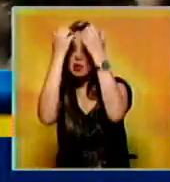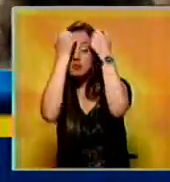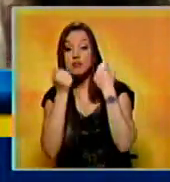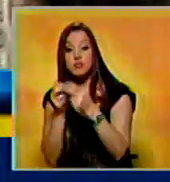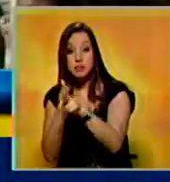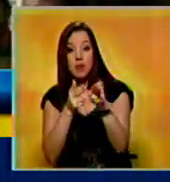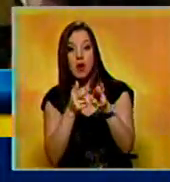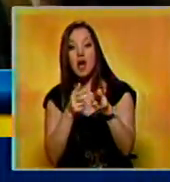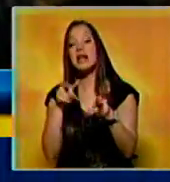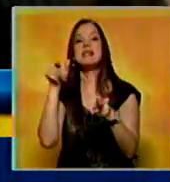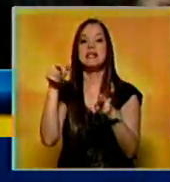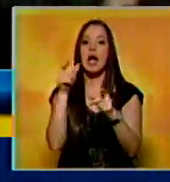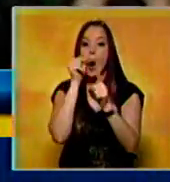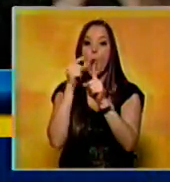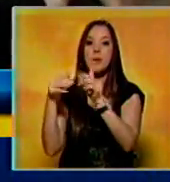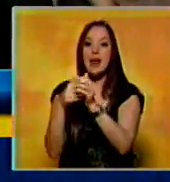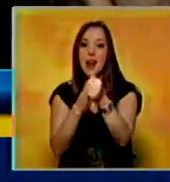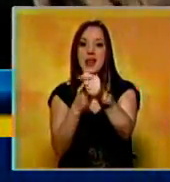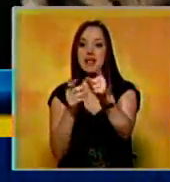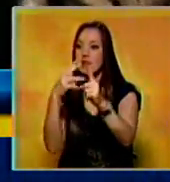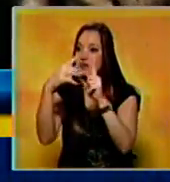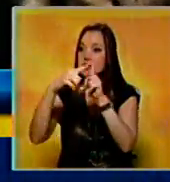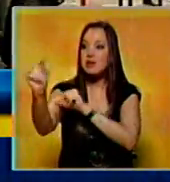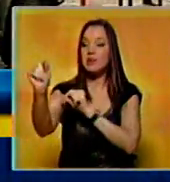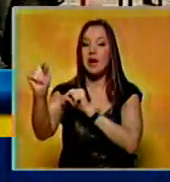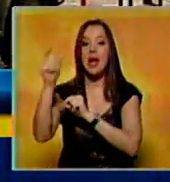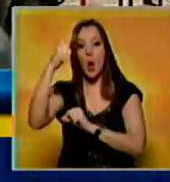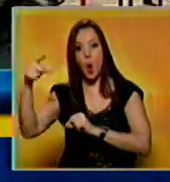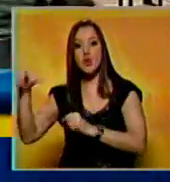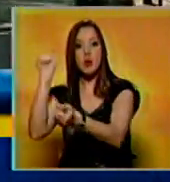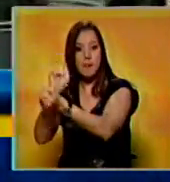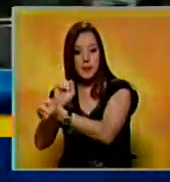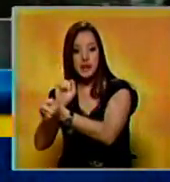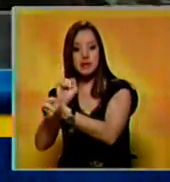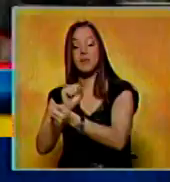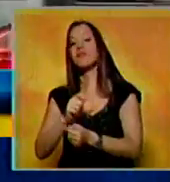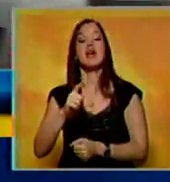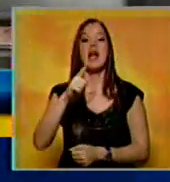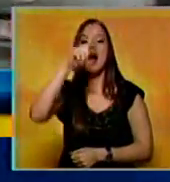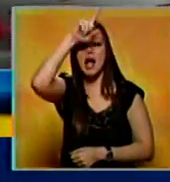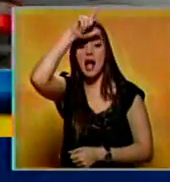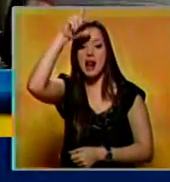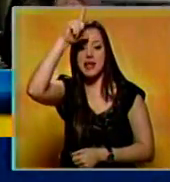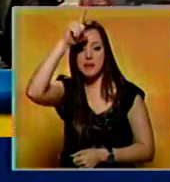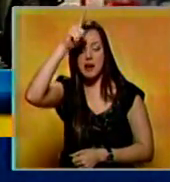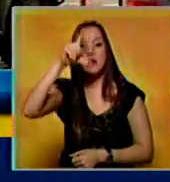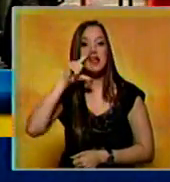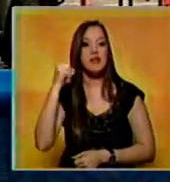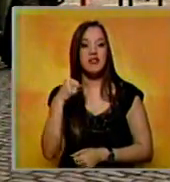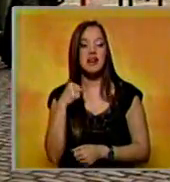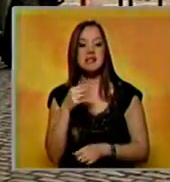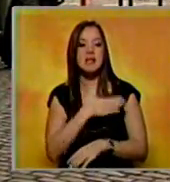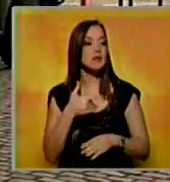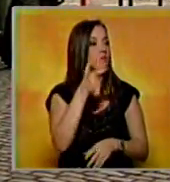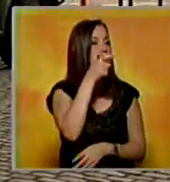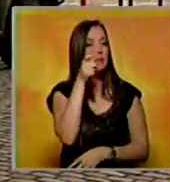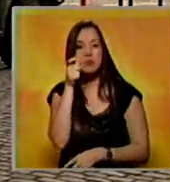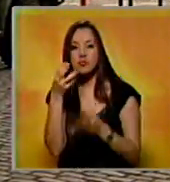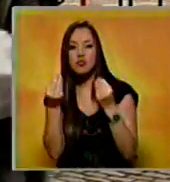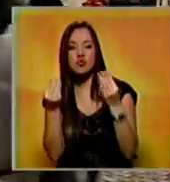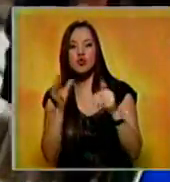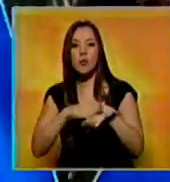desmantelada esta semana. Por su parte, Francia y Alemania intentan bloquear las protestas anti-islamistas que se han producido en los últimos días.